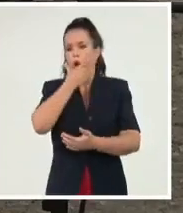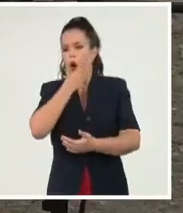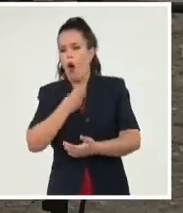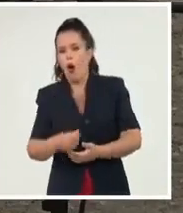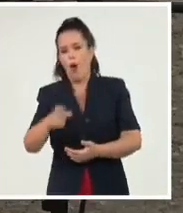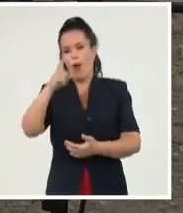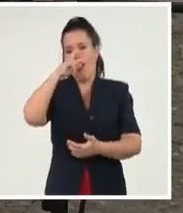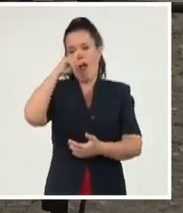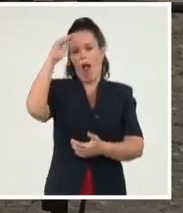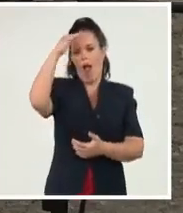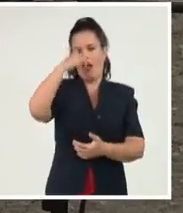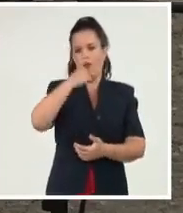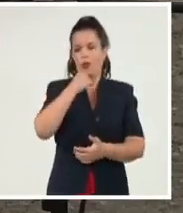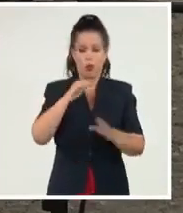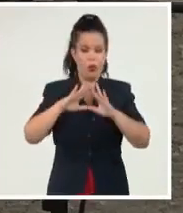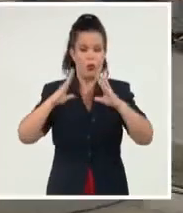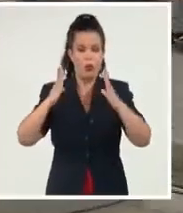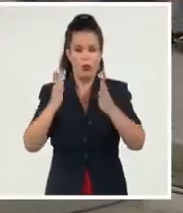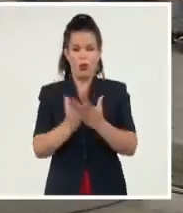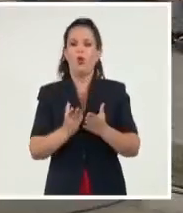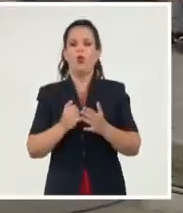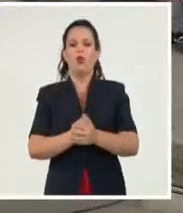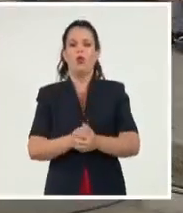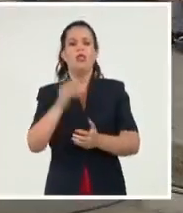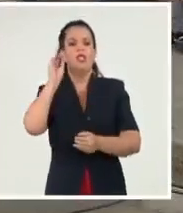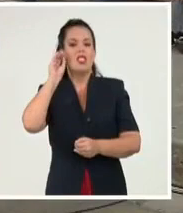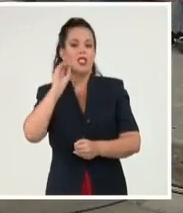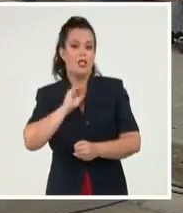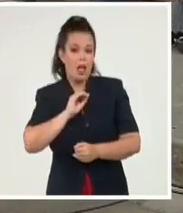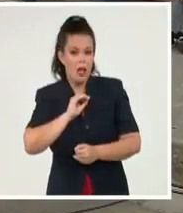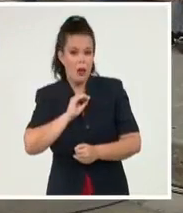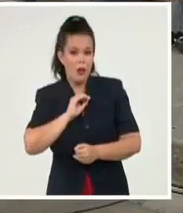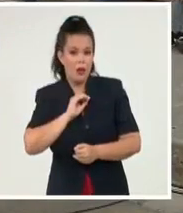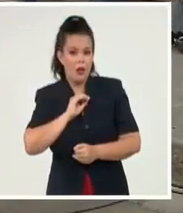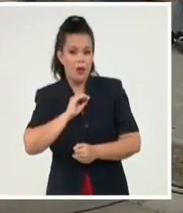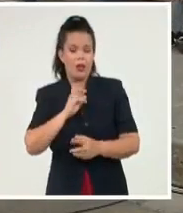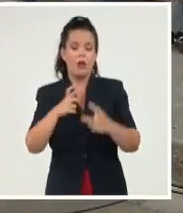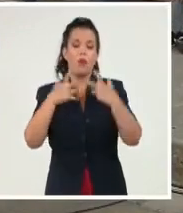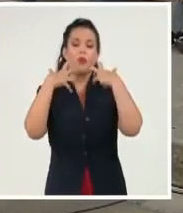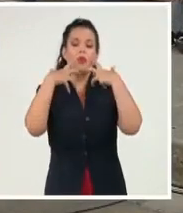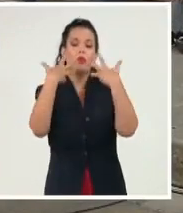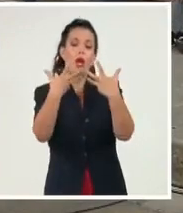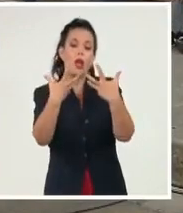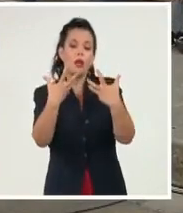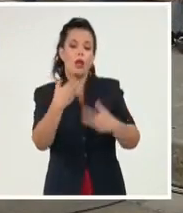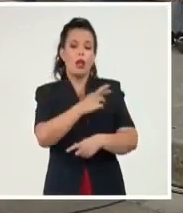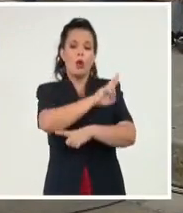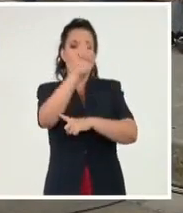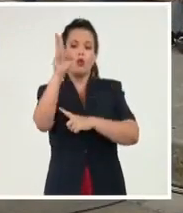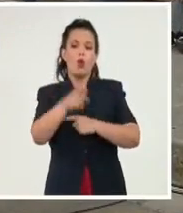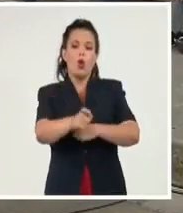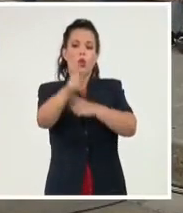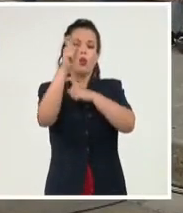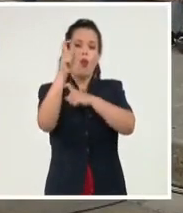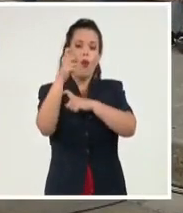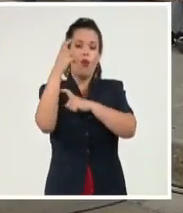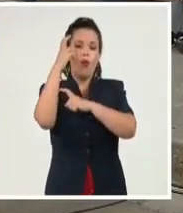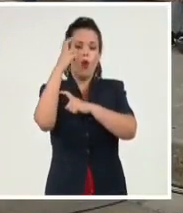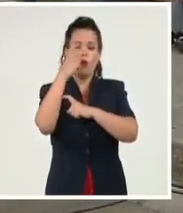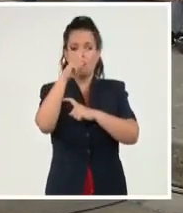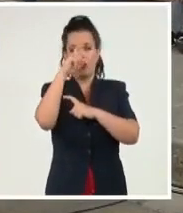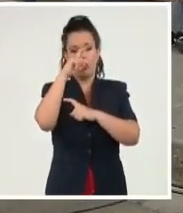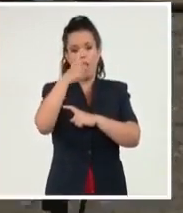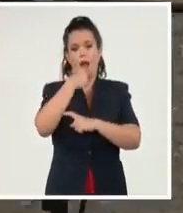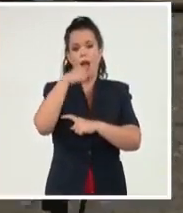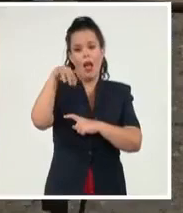y de hecho no podemos negar la heroicidad que han hecho las generaciones que fundaron la revolución, pero ese futuro está en los jóvenes, y yo sí soy un convencido